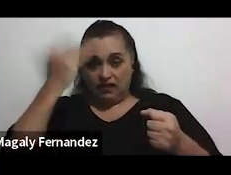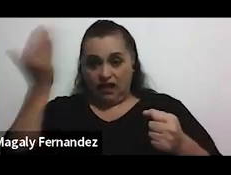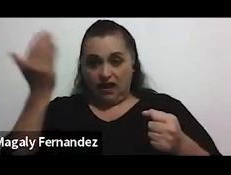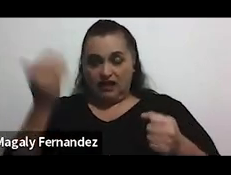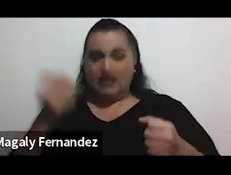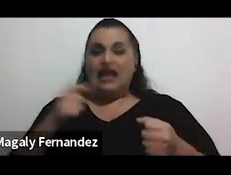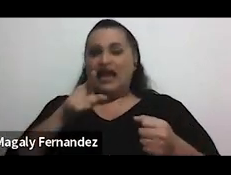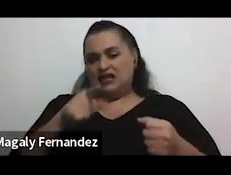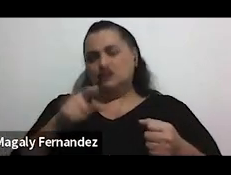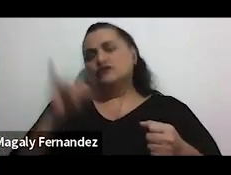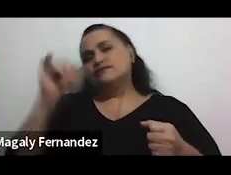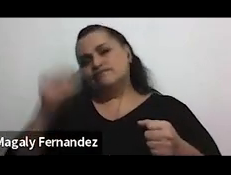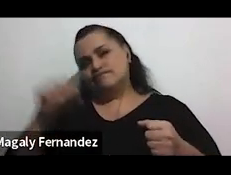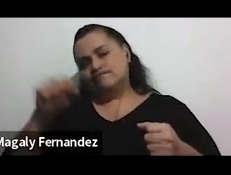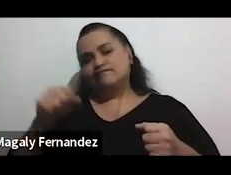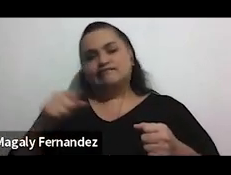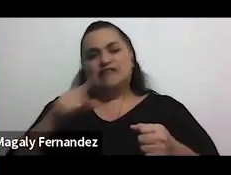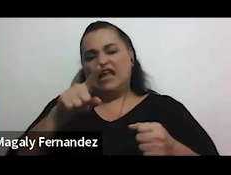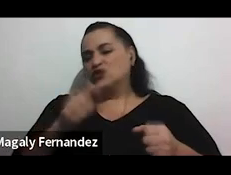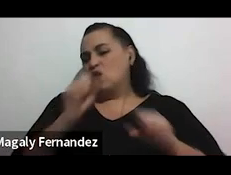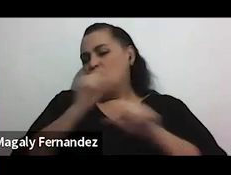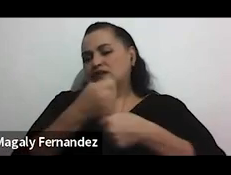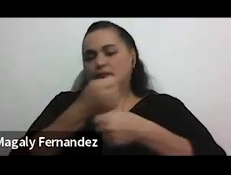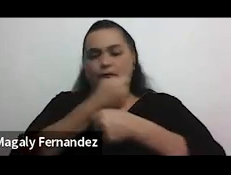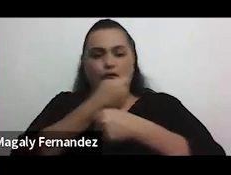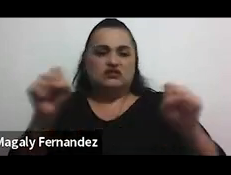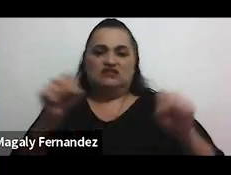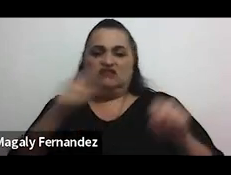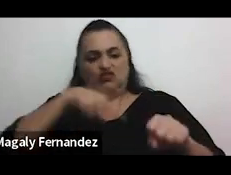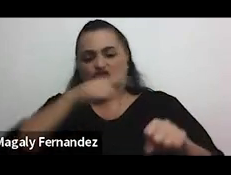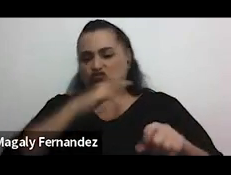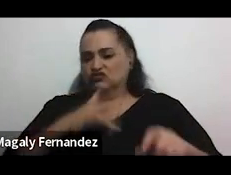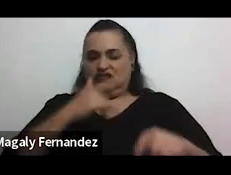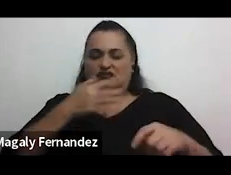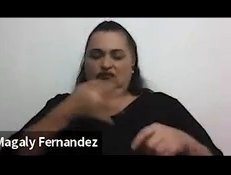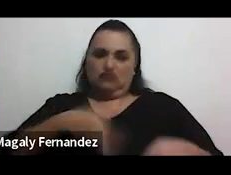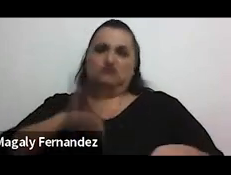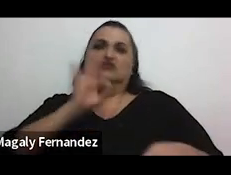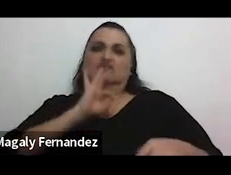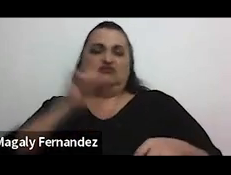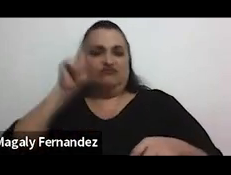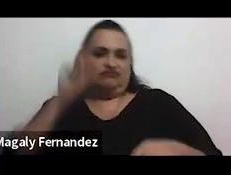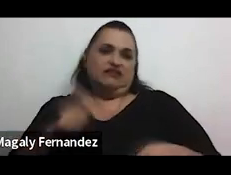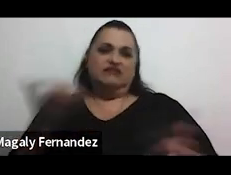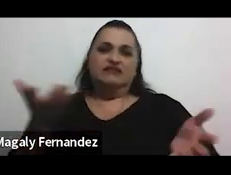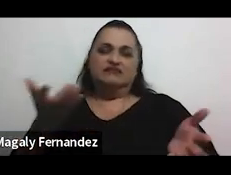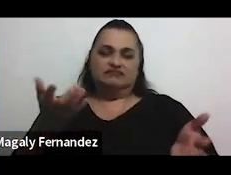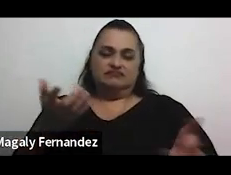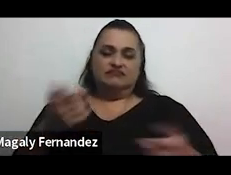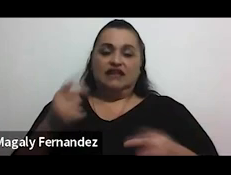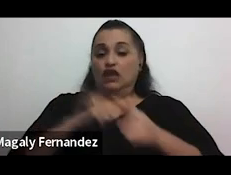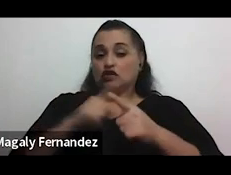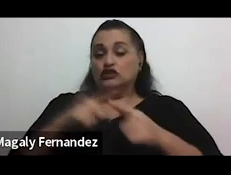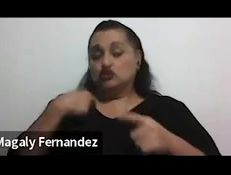evidentemente casi que hace imposible que nos sentamos frustración más bien yo les